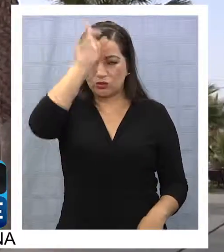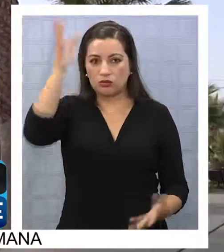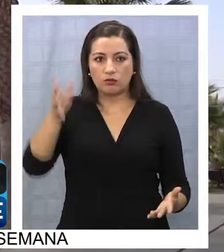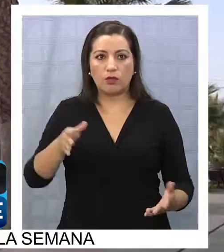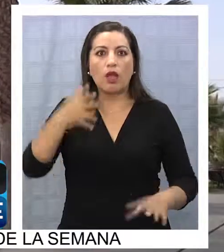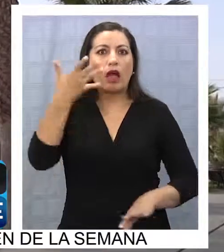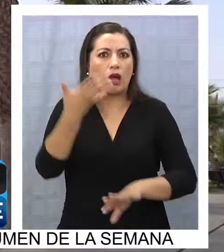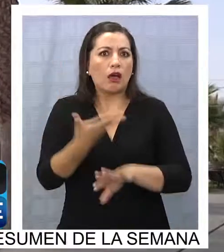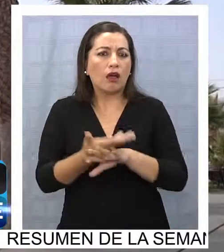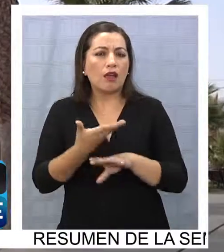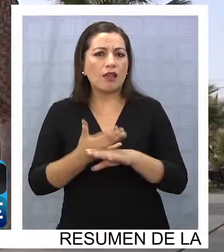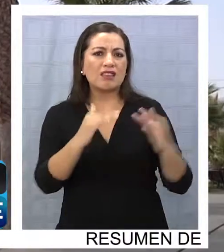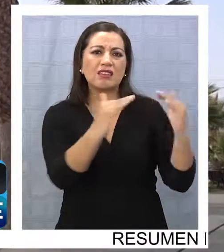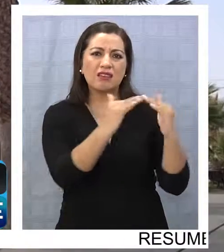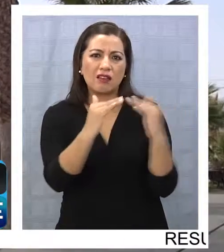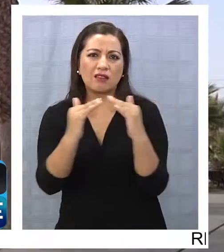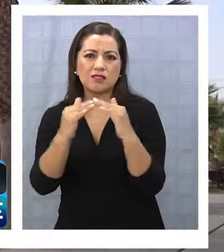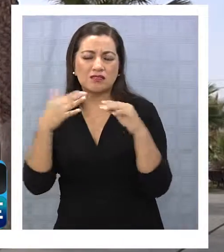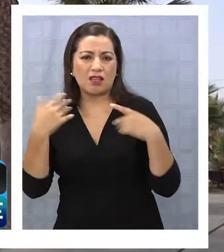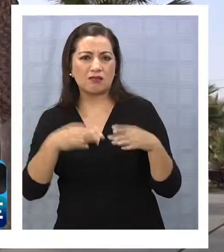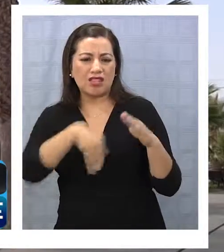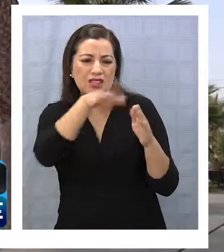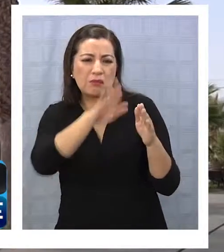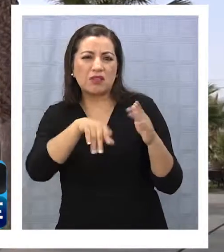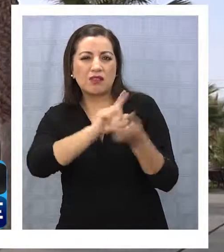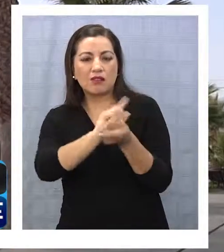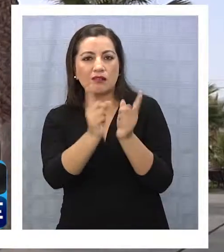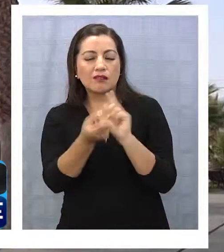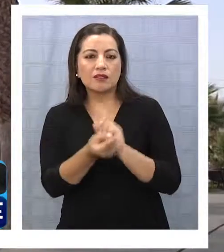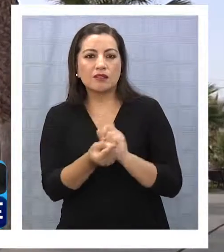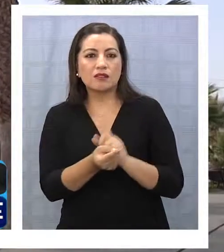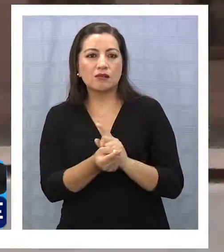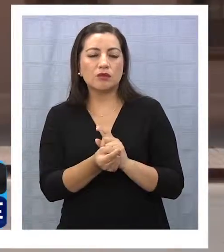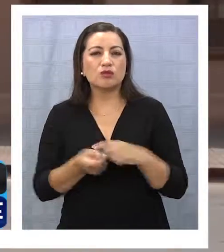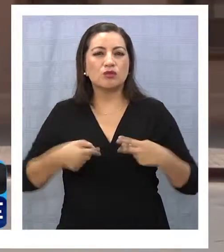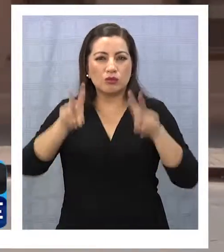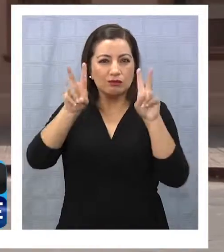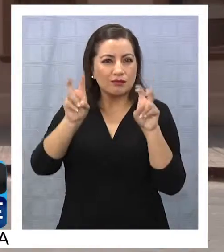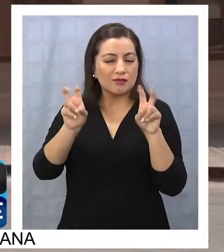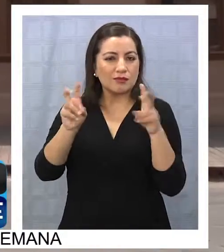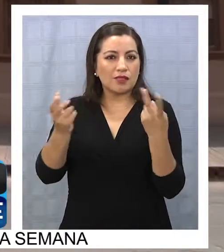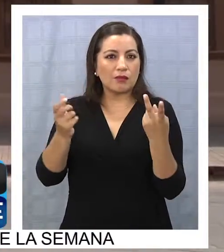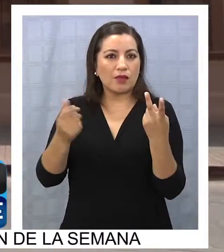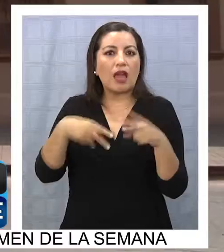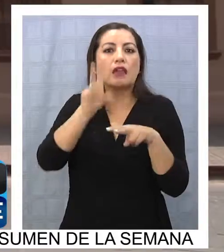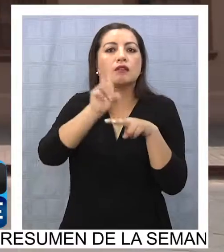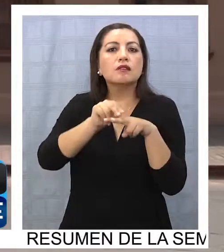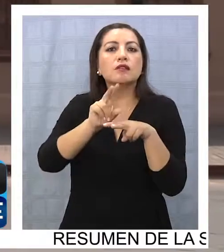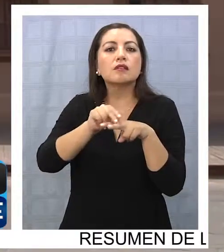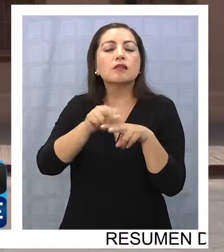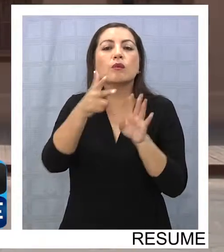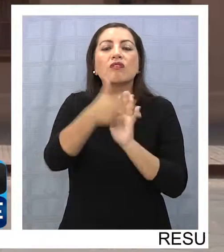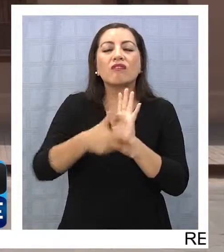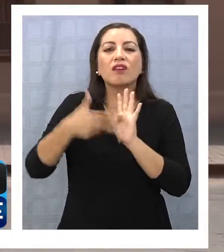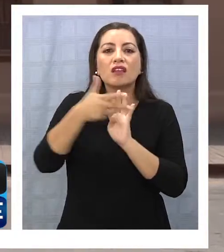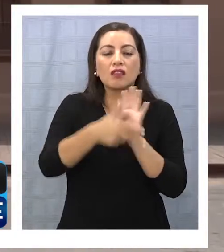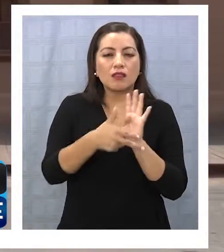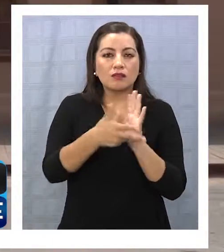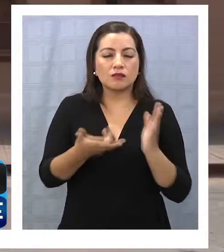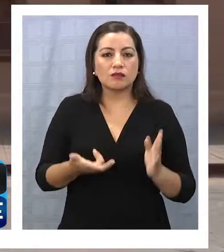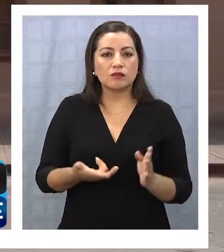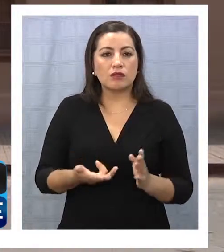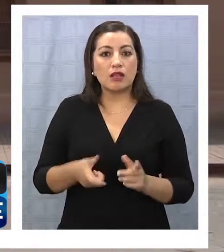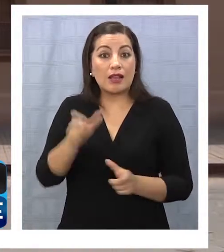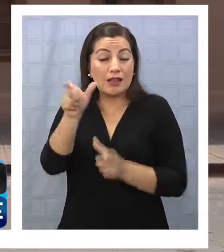casas que se están transformando en un tema que ya no es de la antigua calle Vaquedano. Los turistas